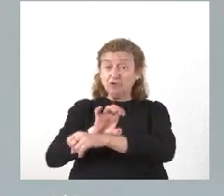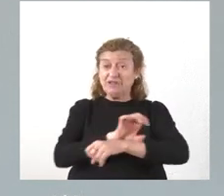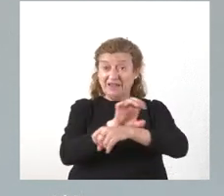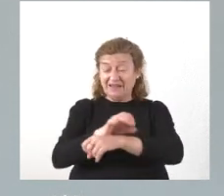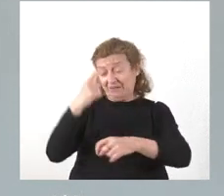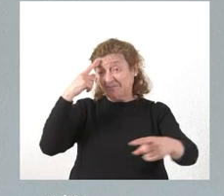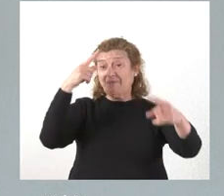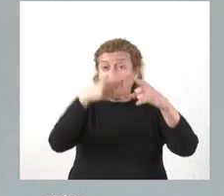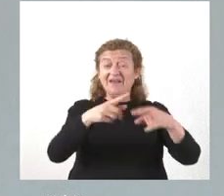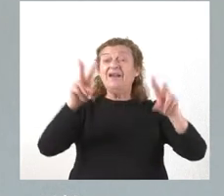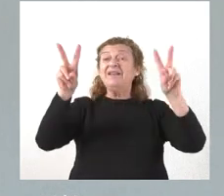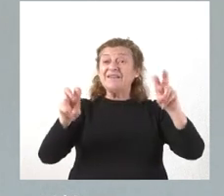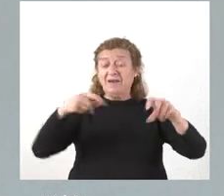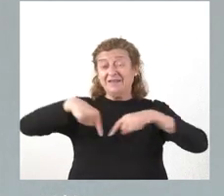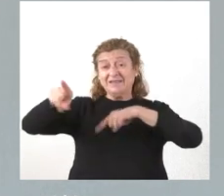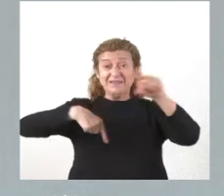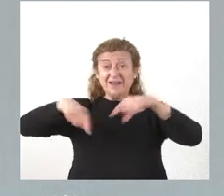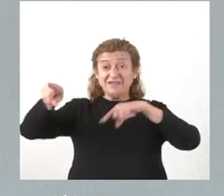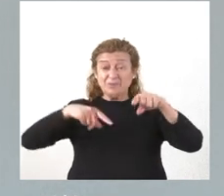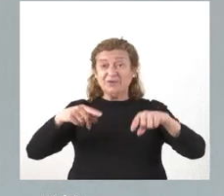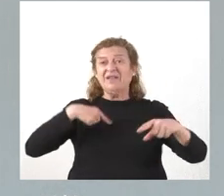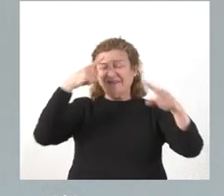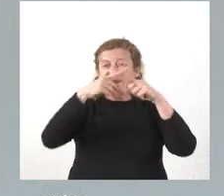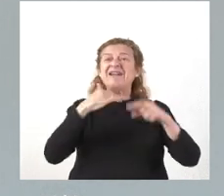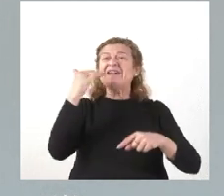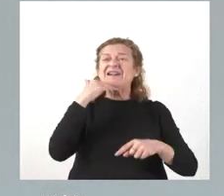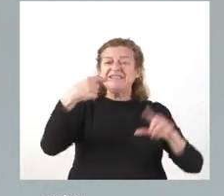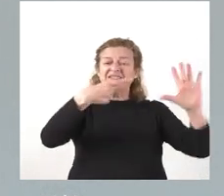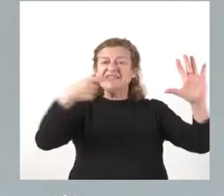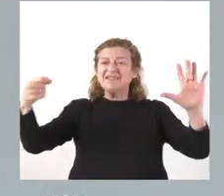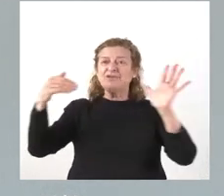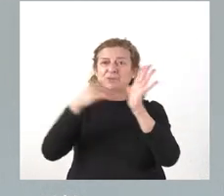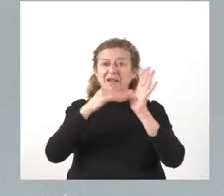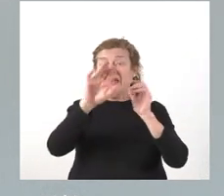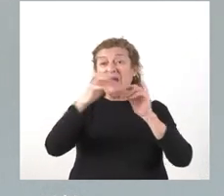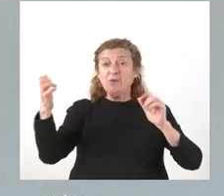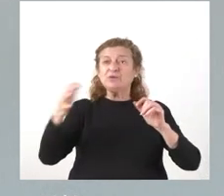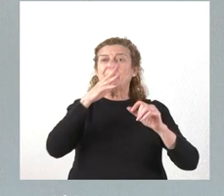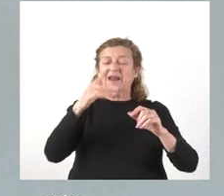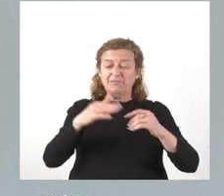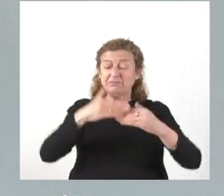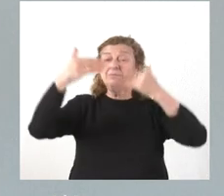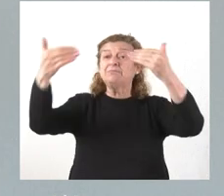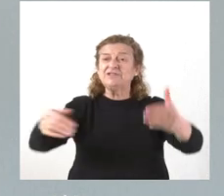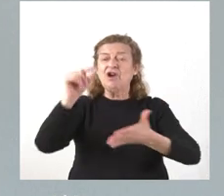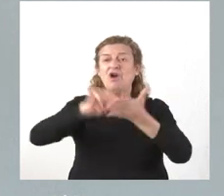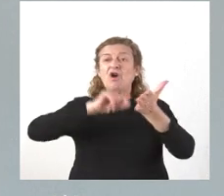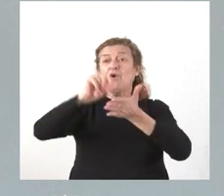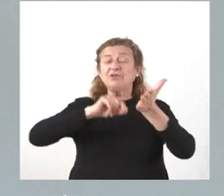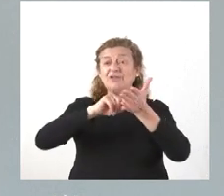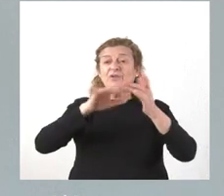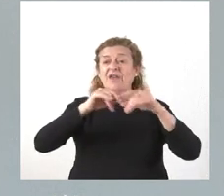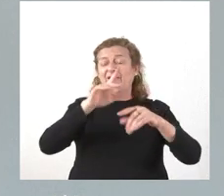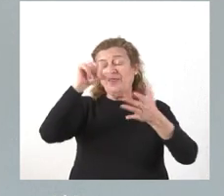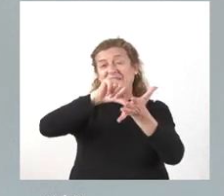relativo al tema del transporte, destinaremos casi 600.000 euros para prorrogar el contrato de gestión de la central de reservas